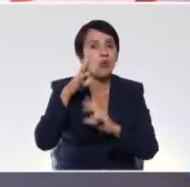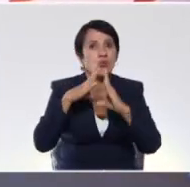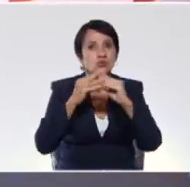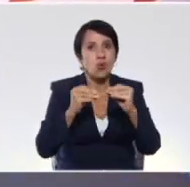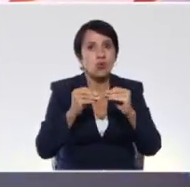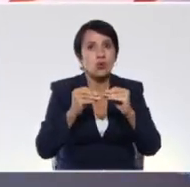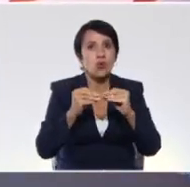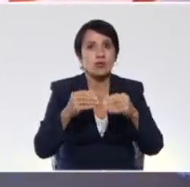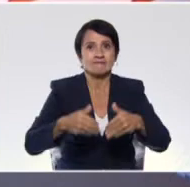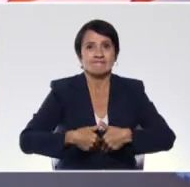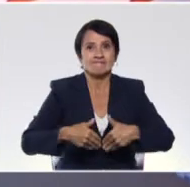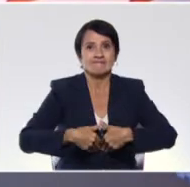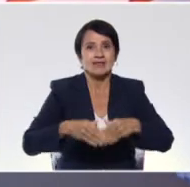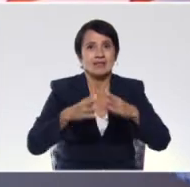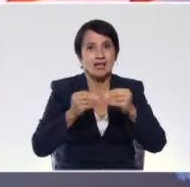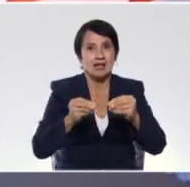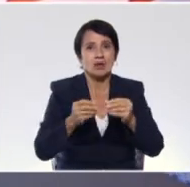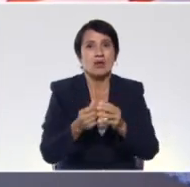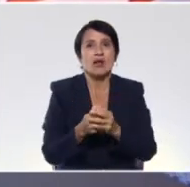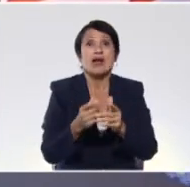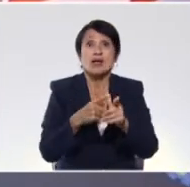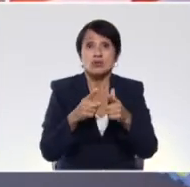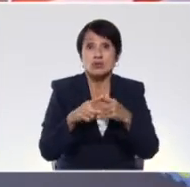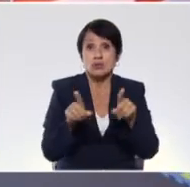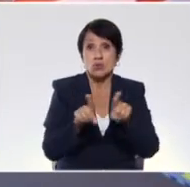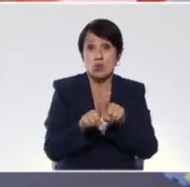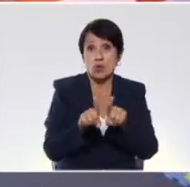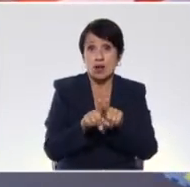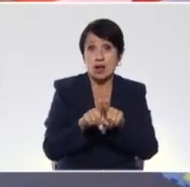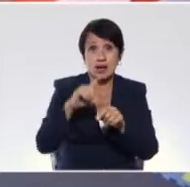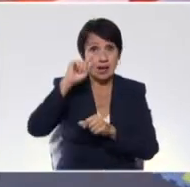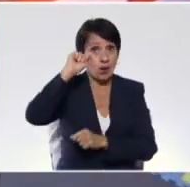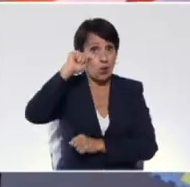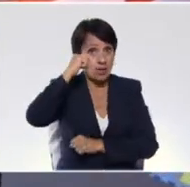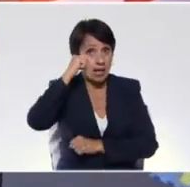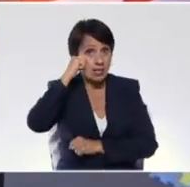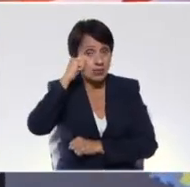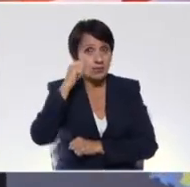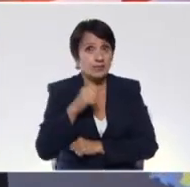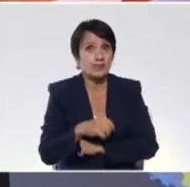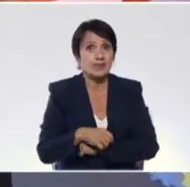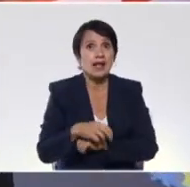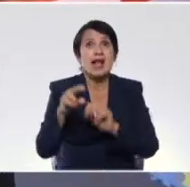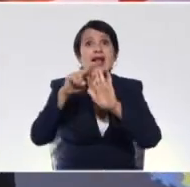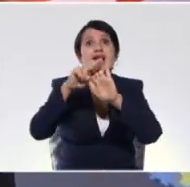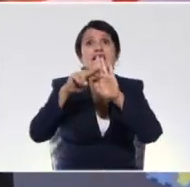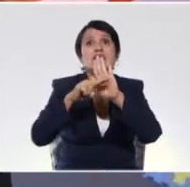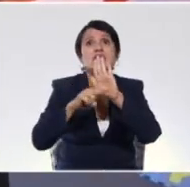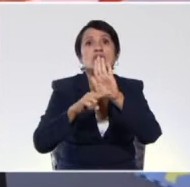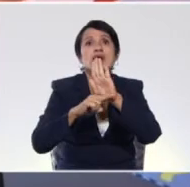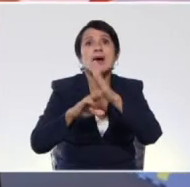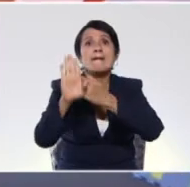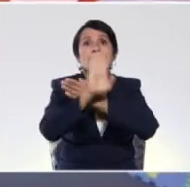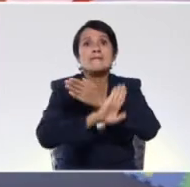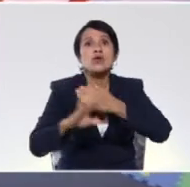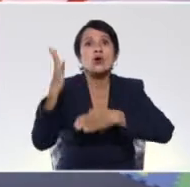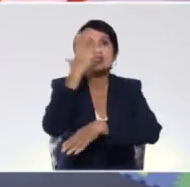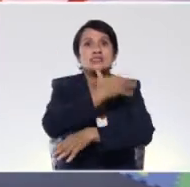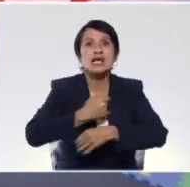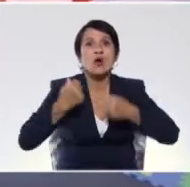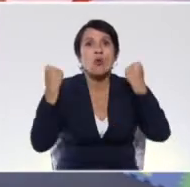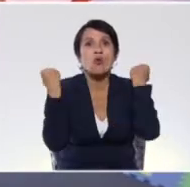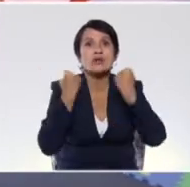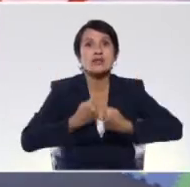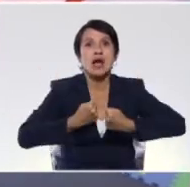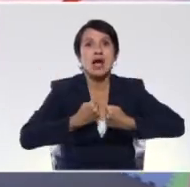la batalla en esta gran lucha. Y por supuesto recordando también las normas de bioseguridad, el